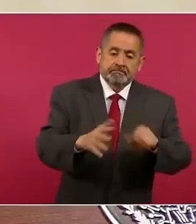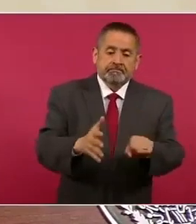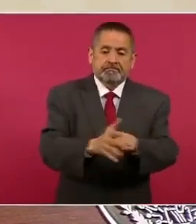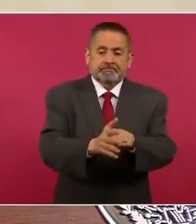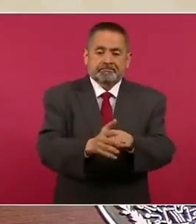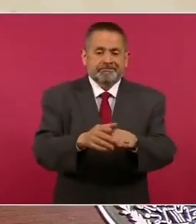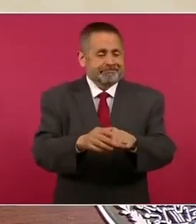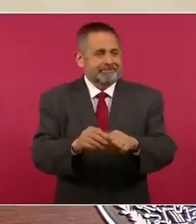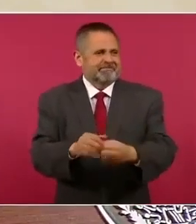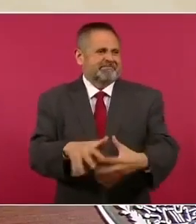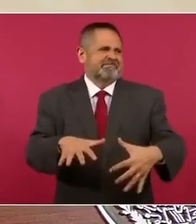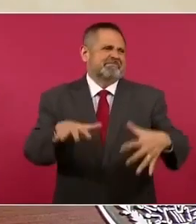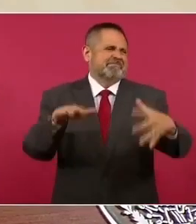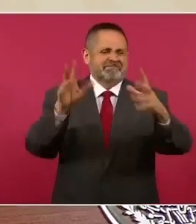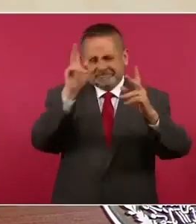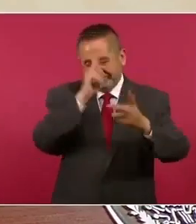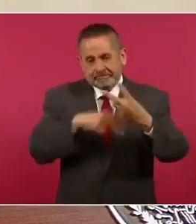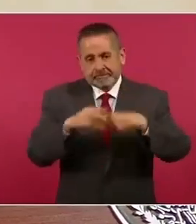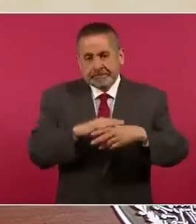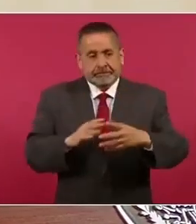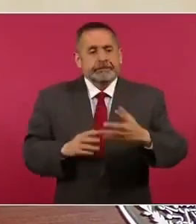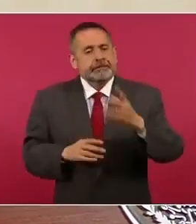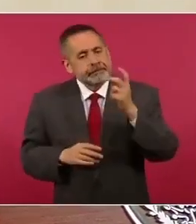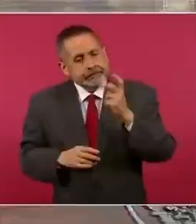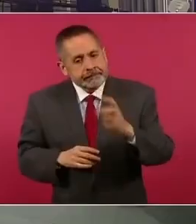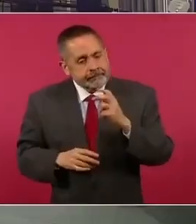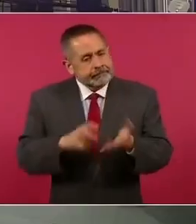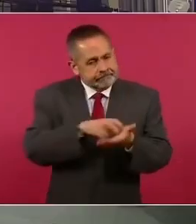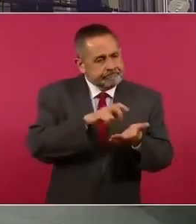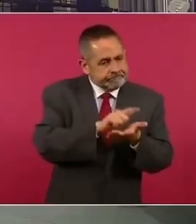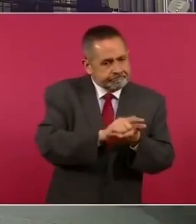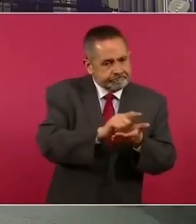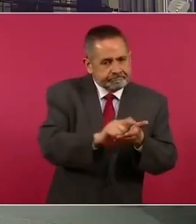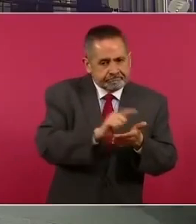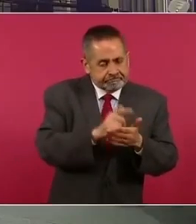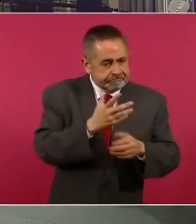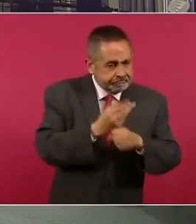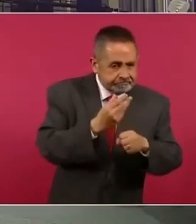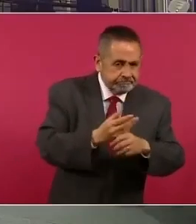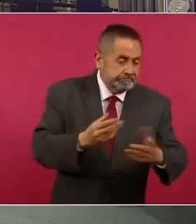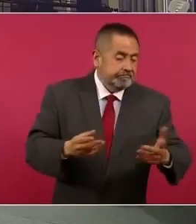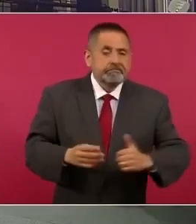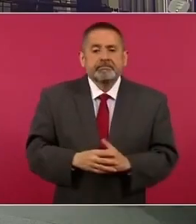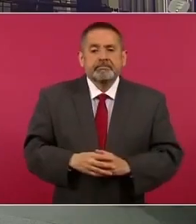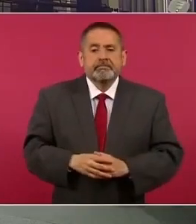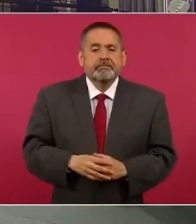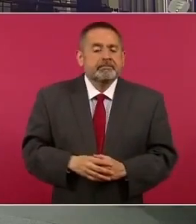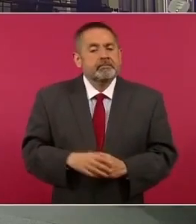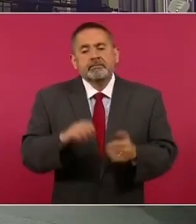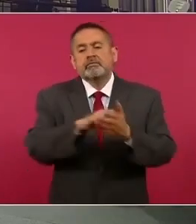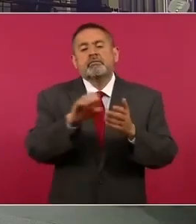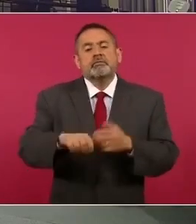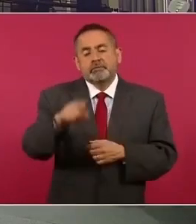pero cuando llueve mucho había por ejemplo el